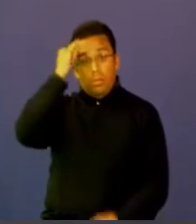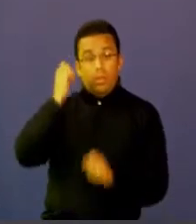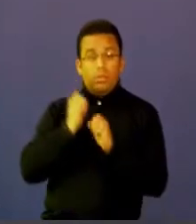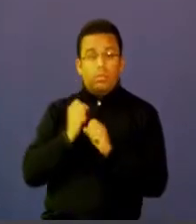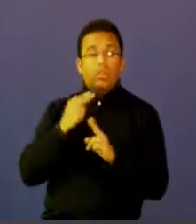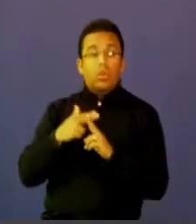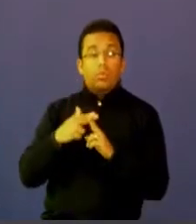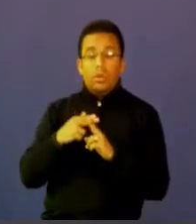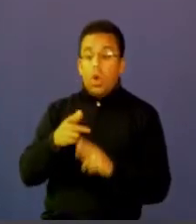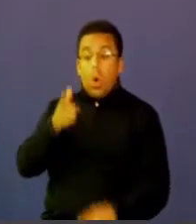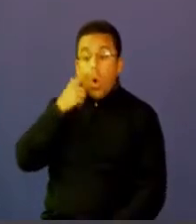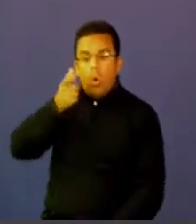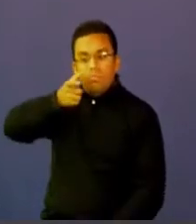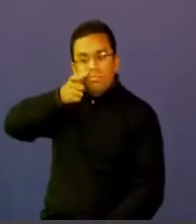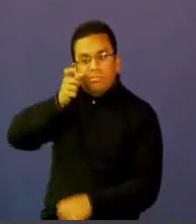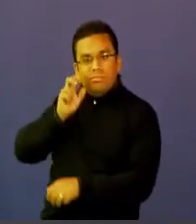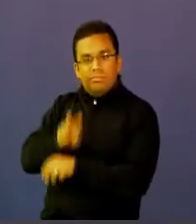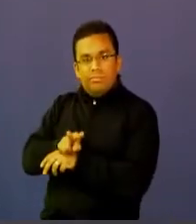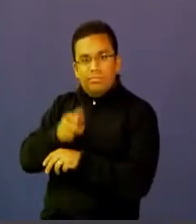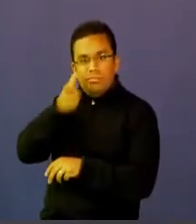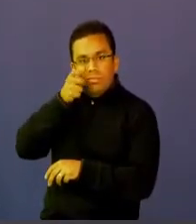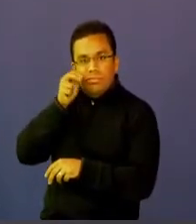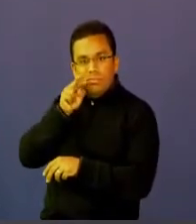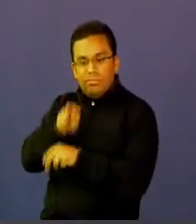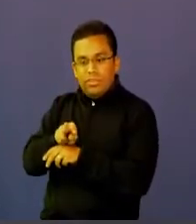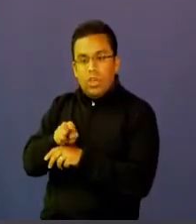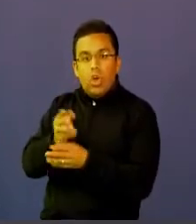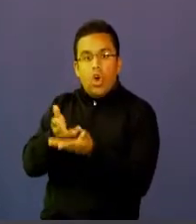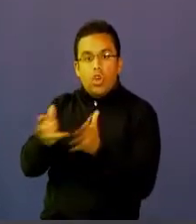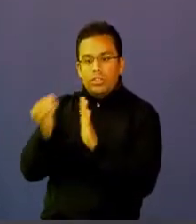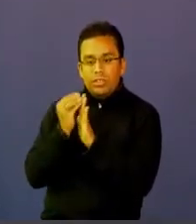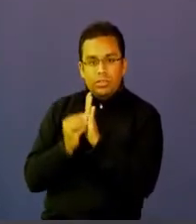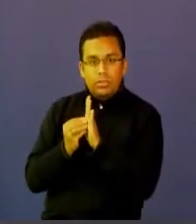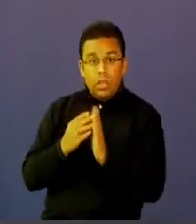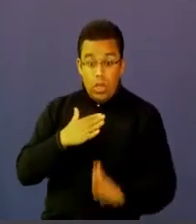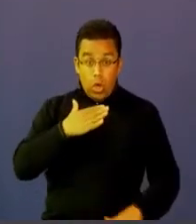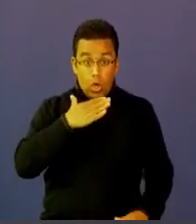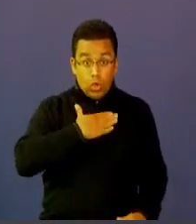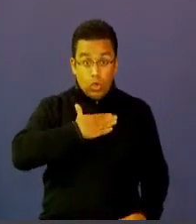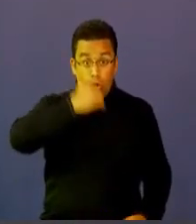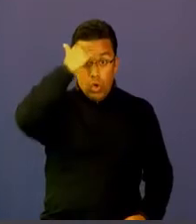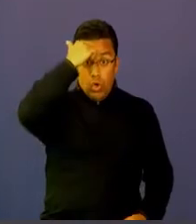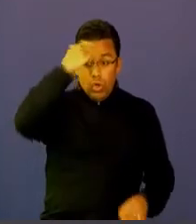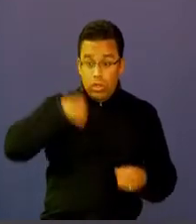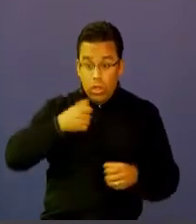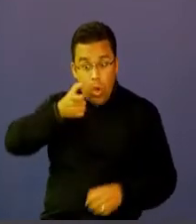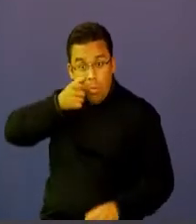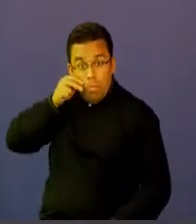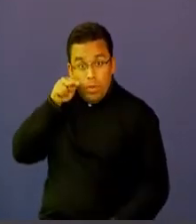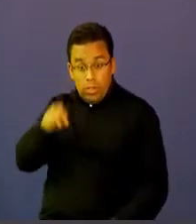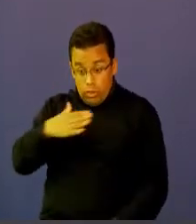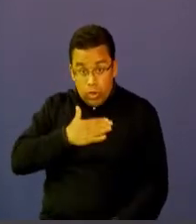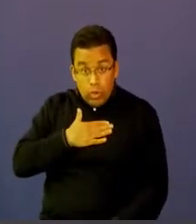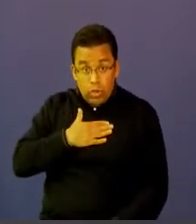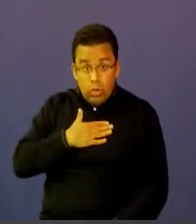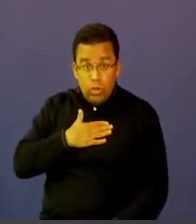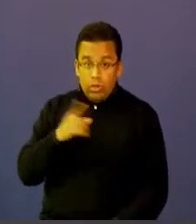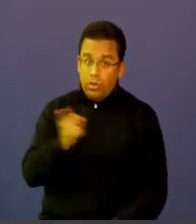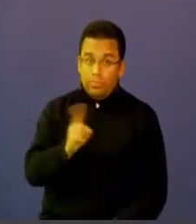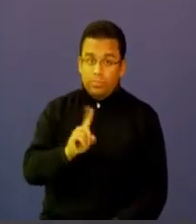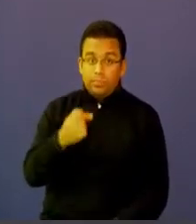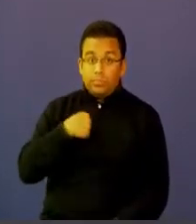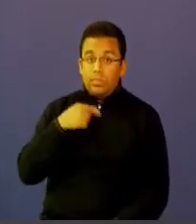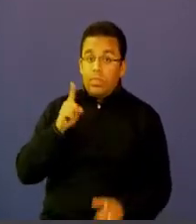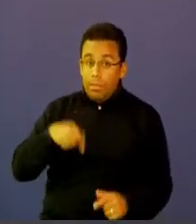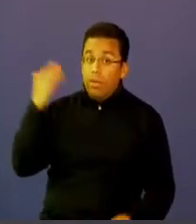contenidos. Se vuelve un reto para los profesores ya no ser solamente ellos buenos curadores de contenidos, sino que ese profesor del futuro tiene que